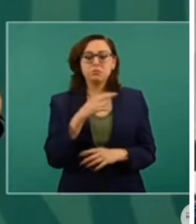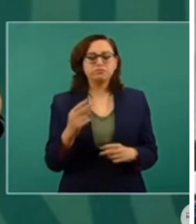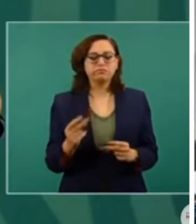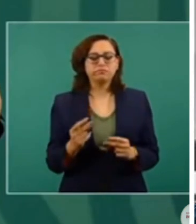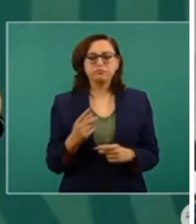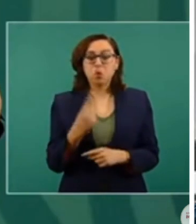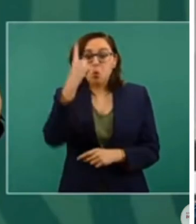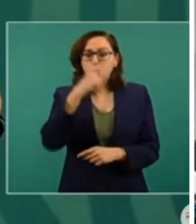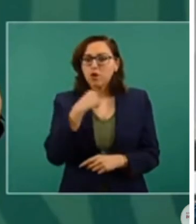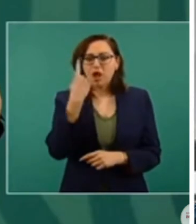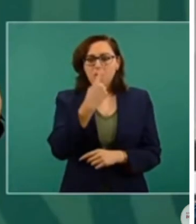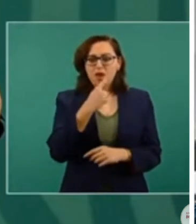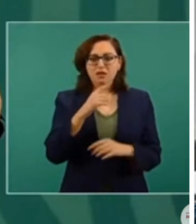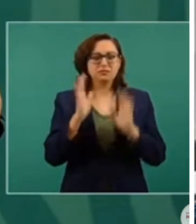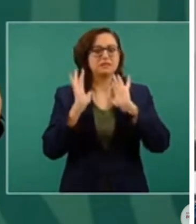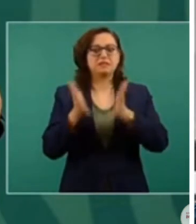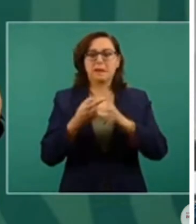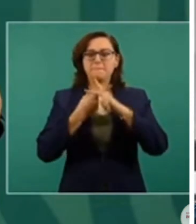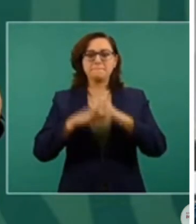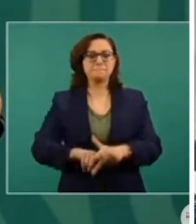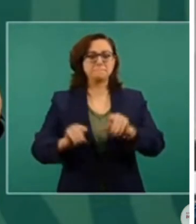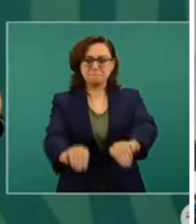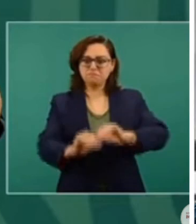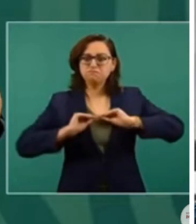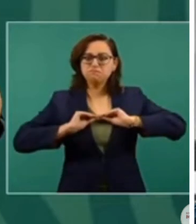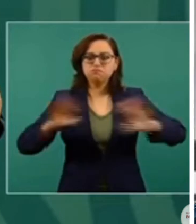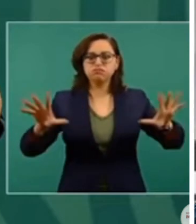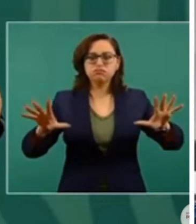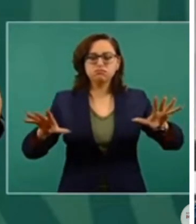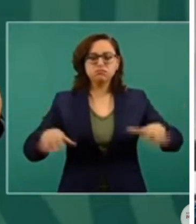ya estaban dando hasta rueda de prensa.